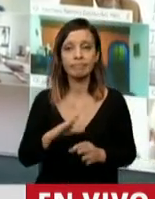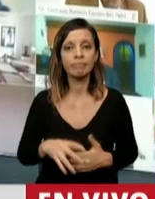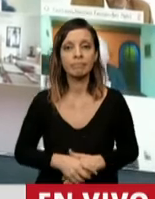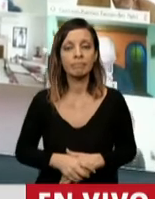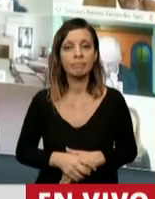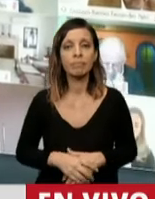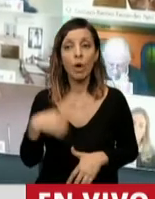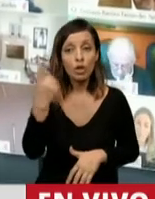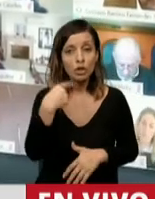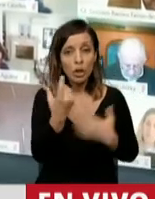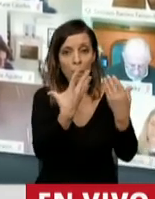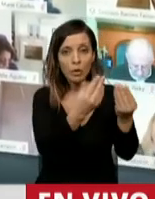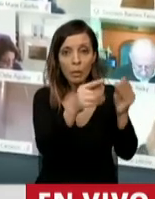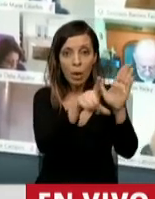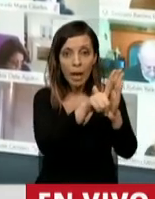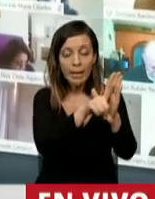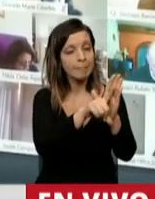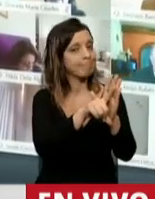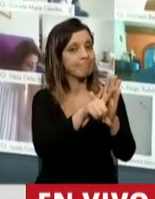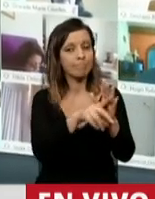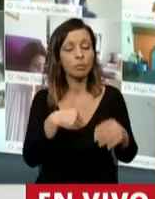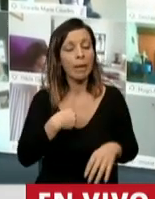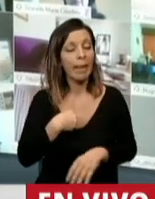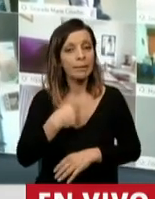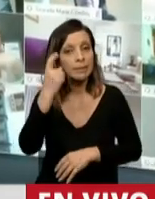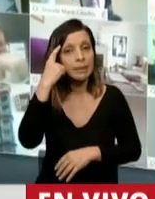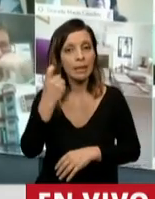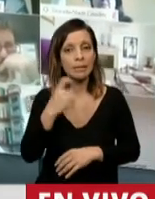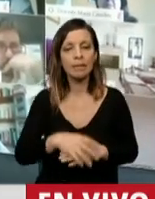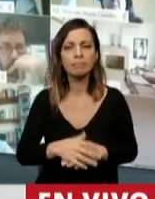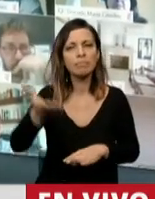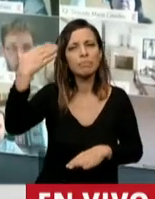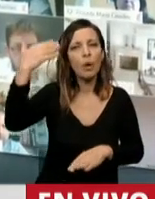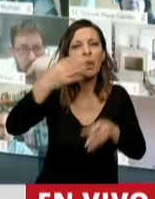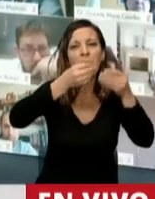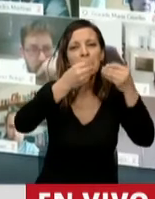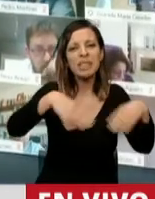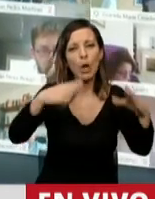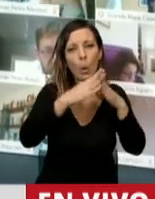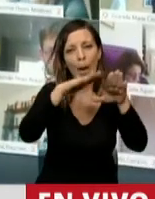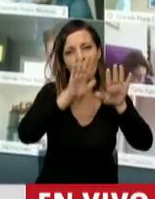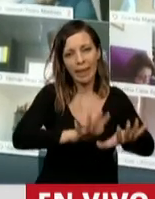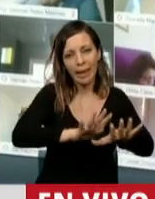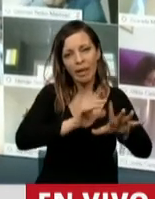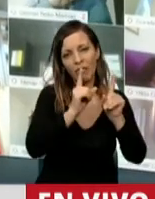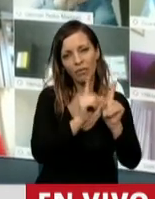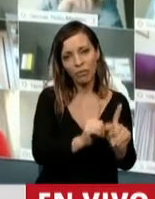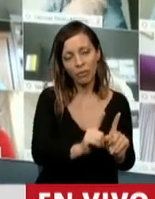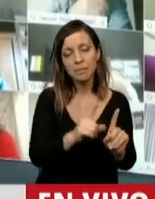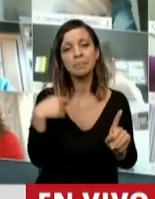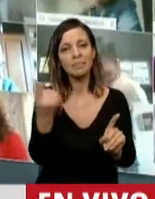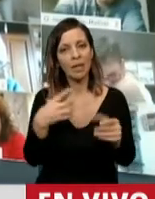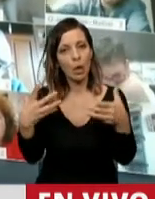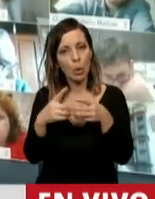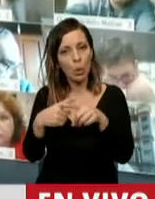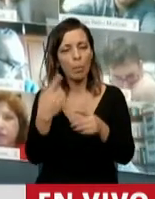avalar desde esta Cámara. Desde hace tiempo, al inicio de esta cuarentena, nuestro interbloque ha presentado distintos